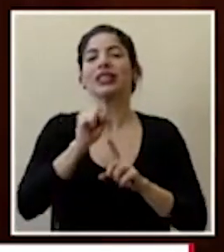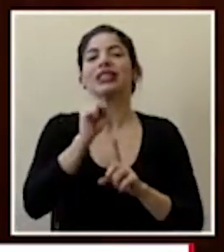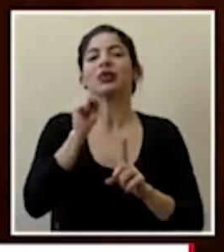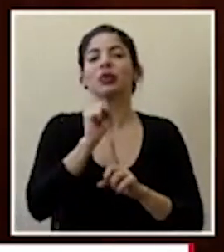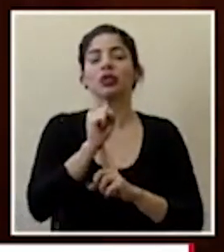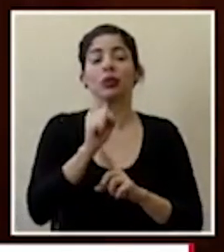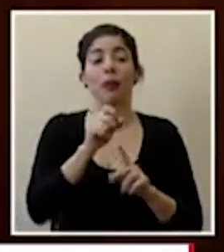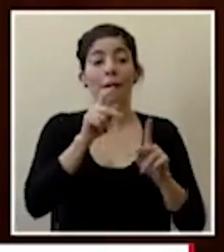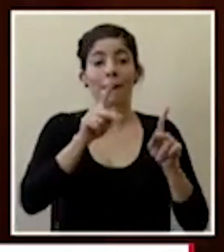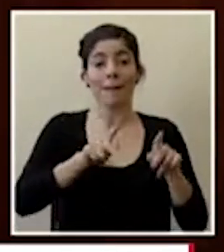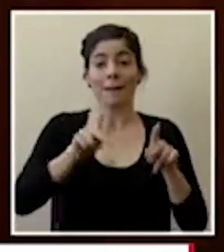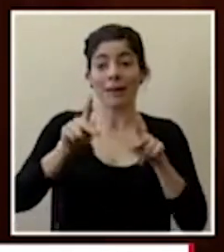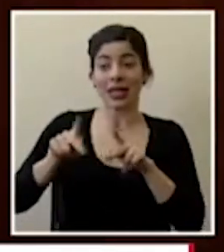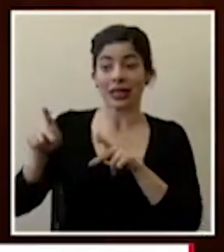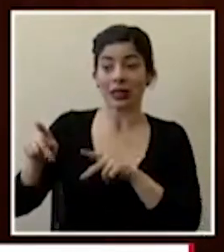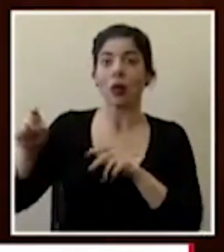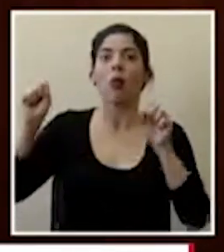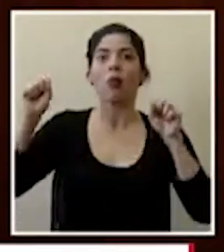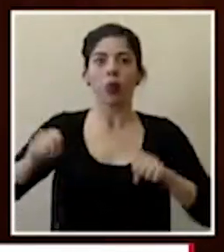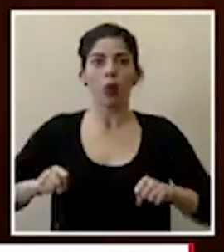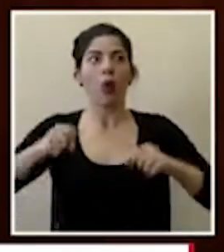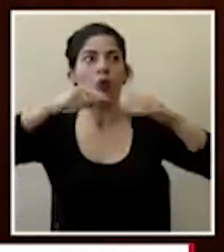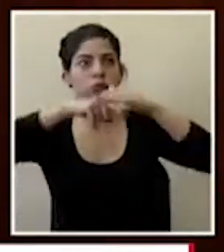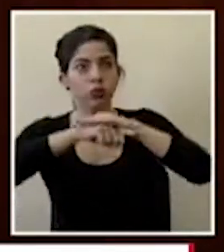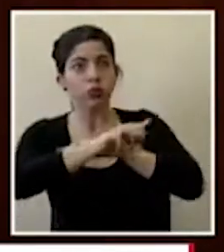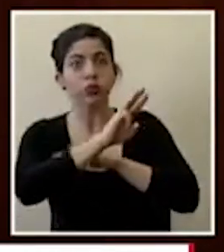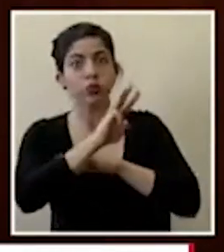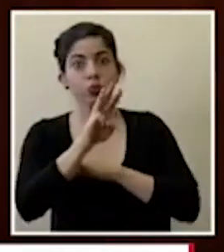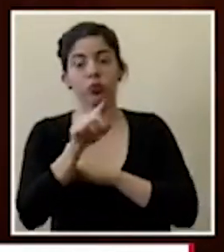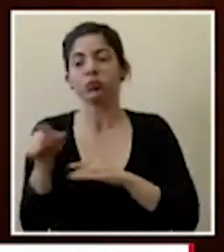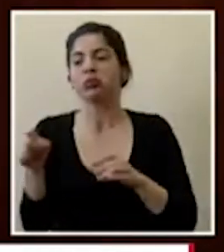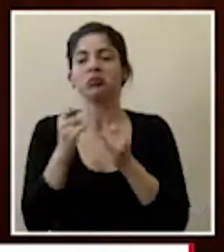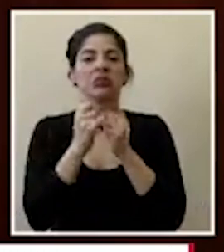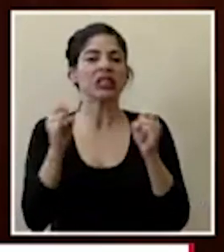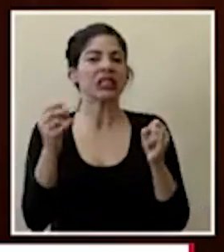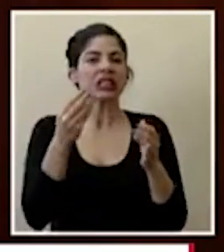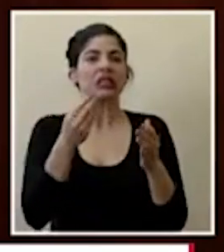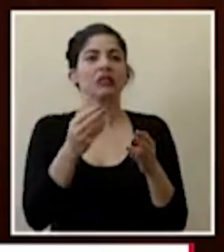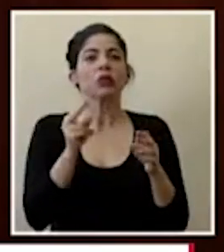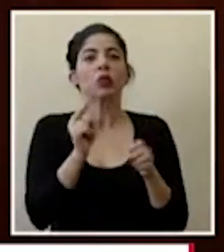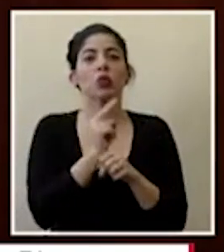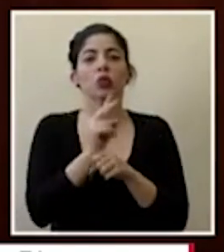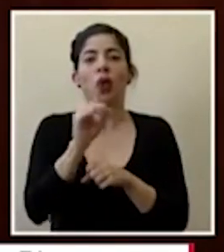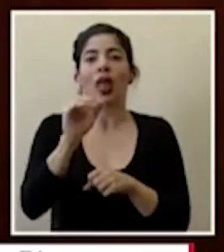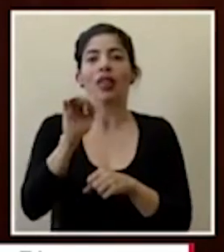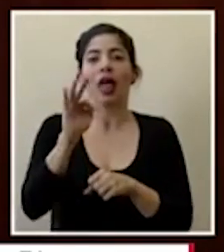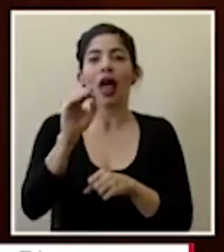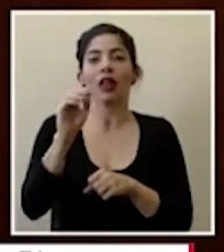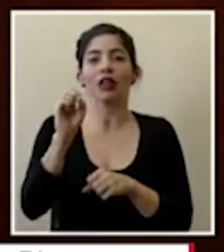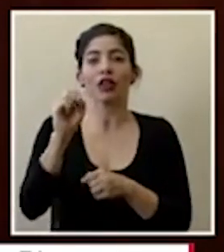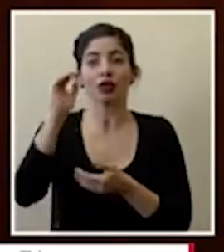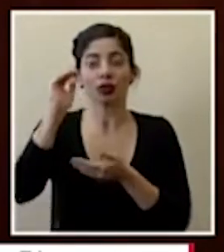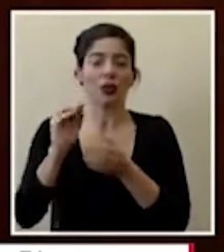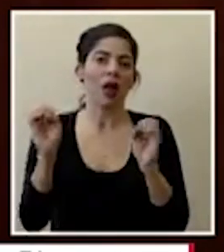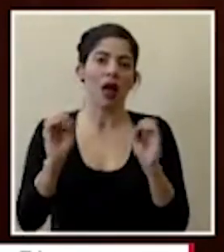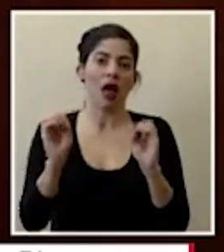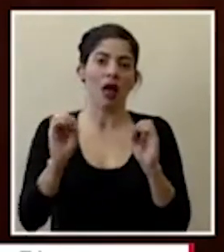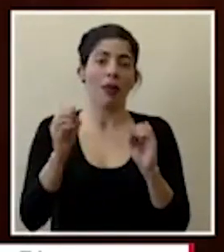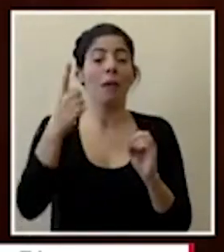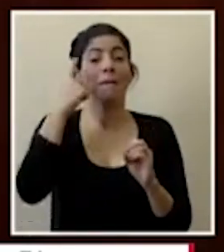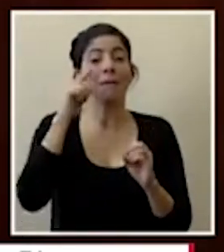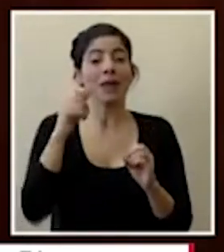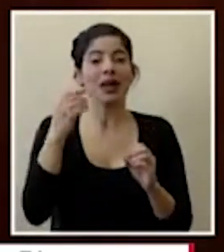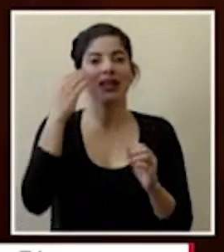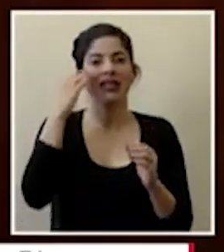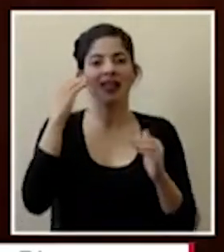puedan tener acceso a esas páginas absolutamente sin ningún consumo de datos eliminando esa brecha que